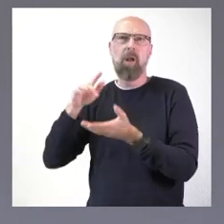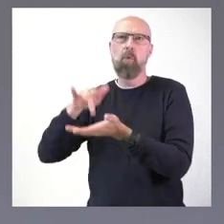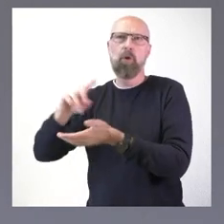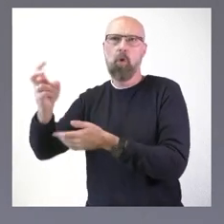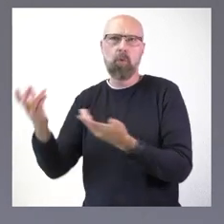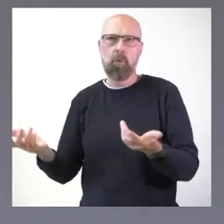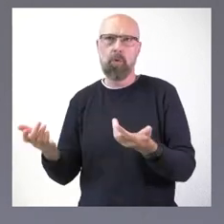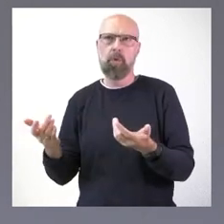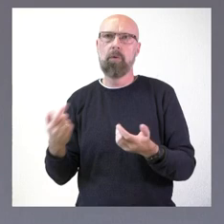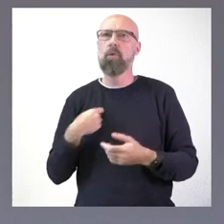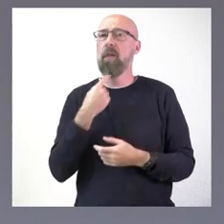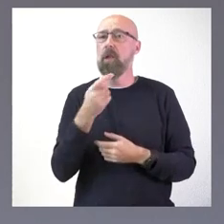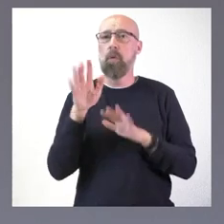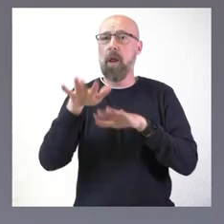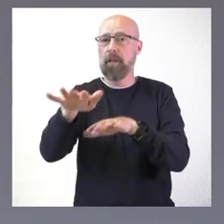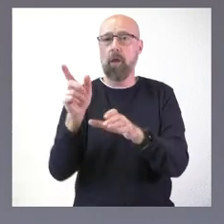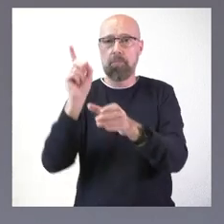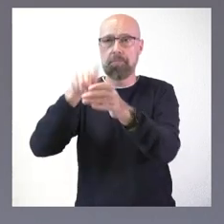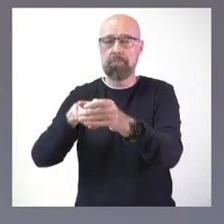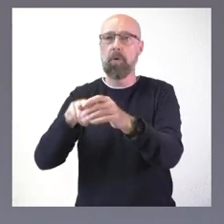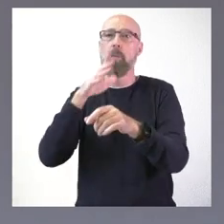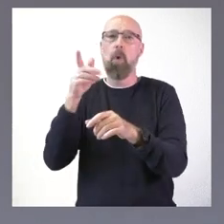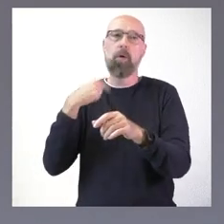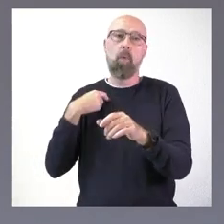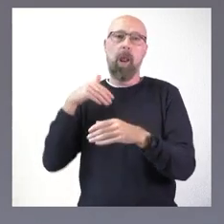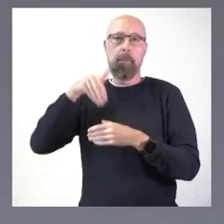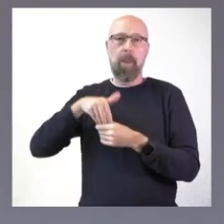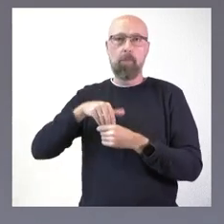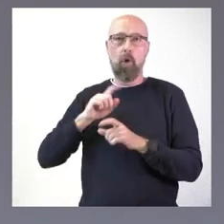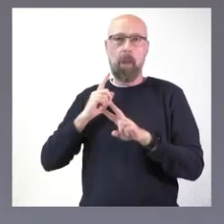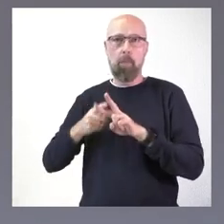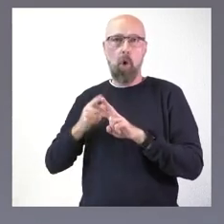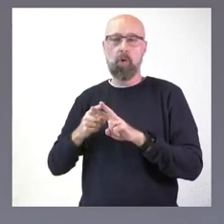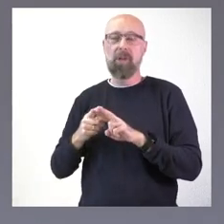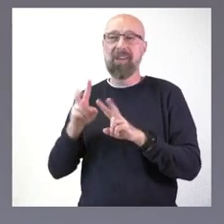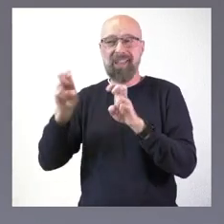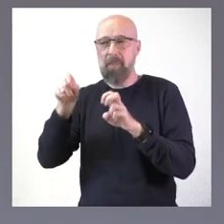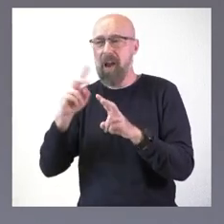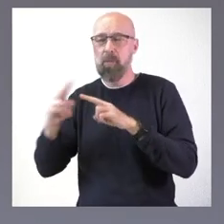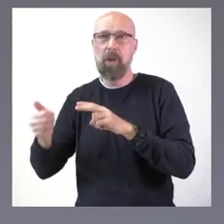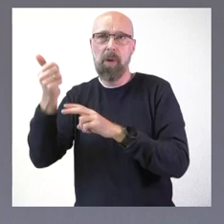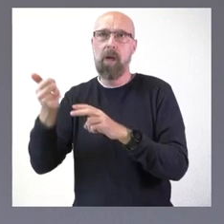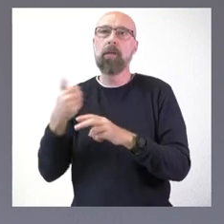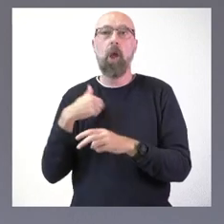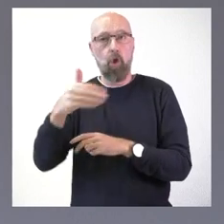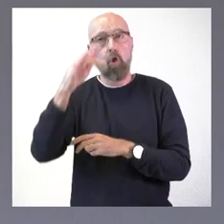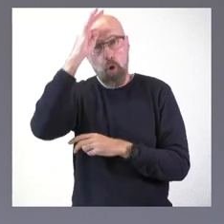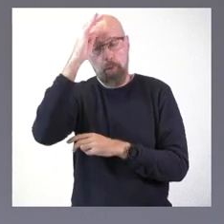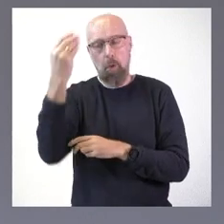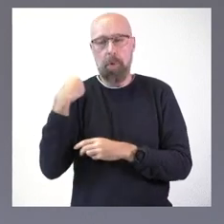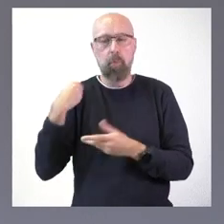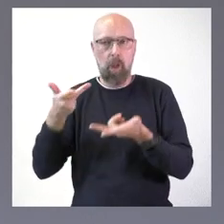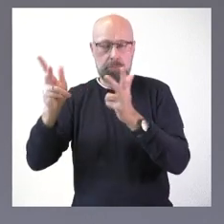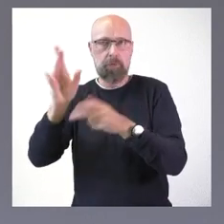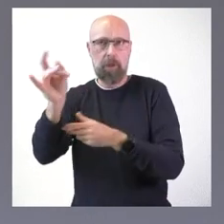manifestación ya he dicho que voy a asistir, que asisto como miembro de Vox y no voy a contestar a ninguna cuestión más. De hecho, el domingo atenderé también a los medios. Así que no se preocupe,